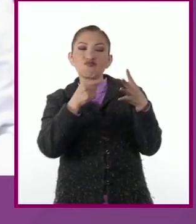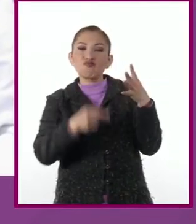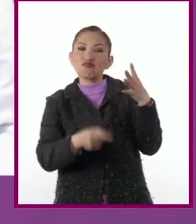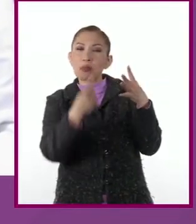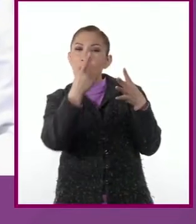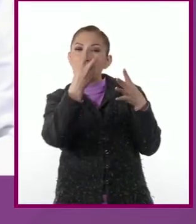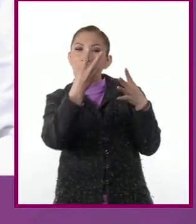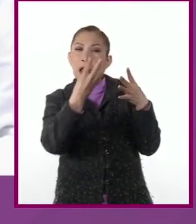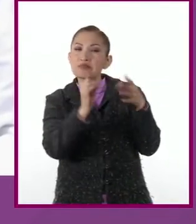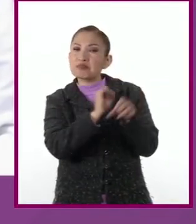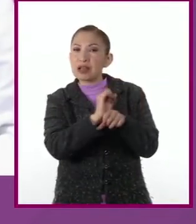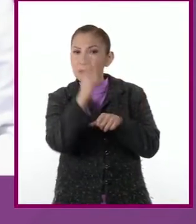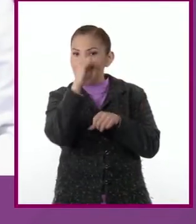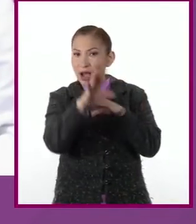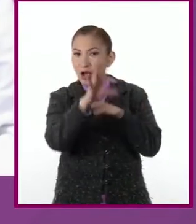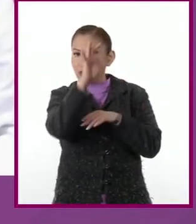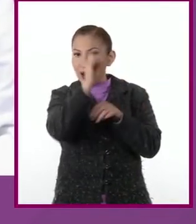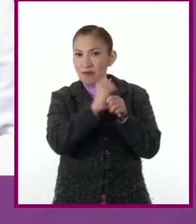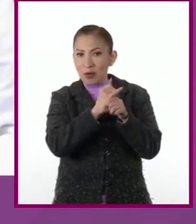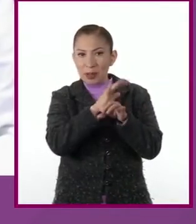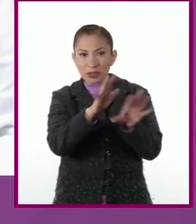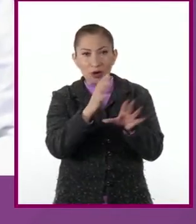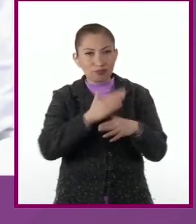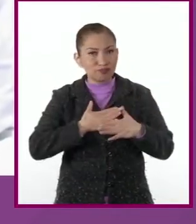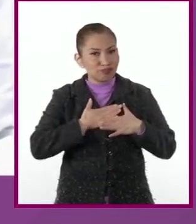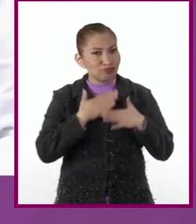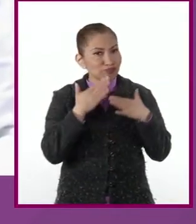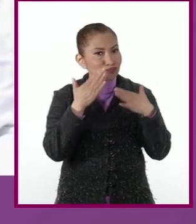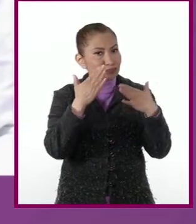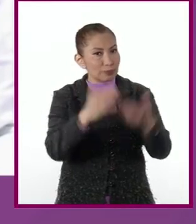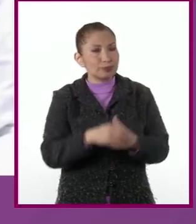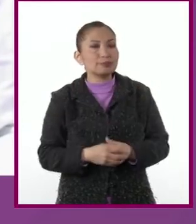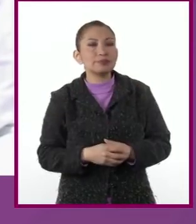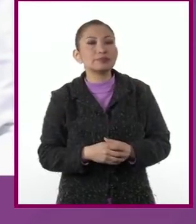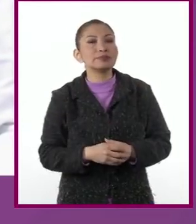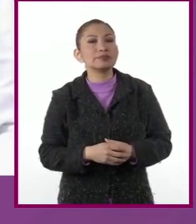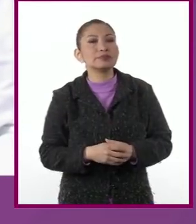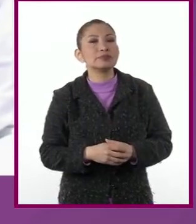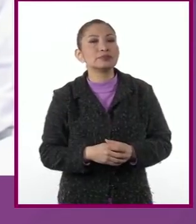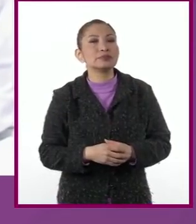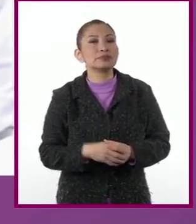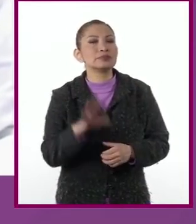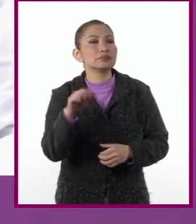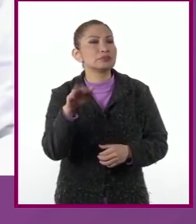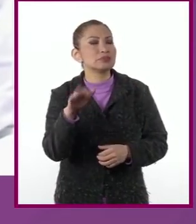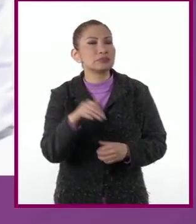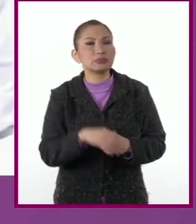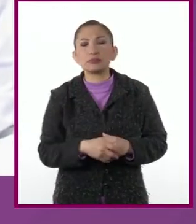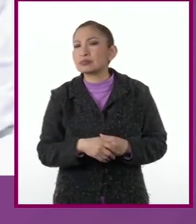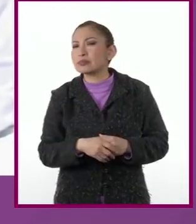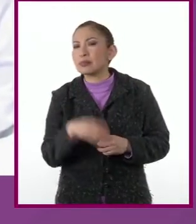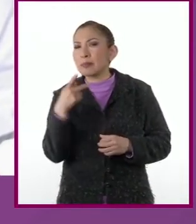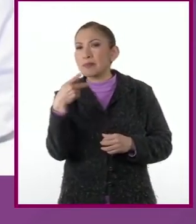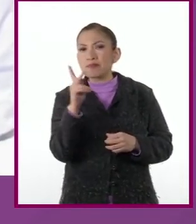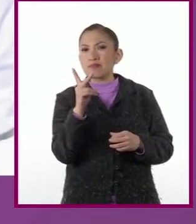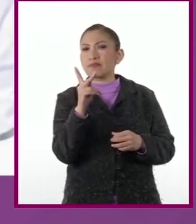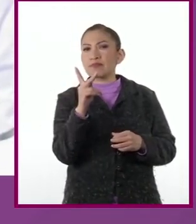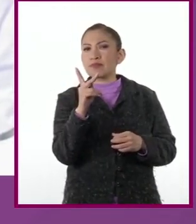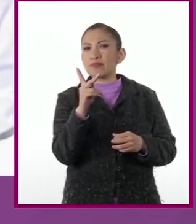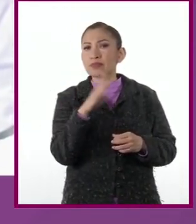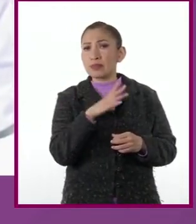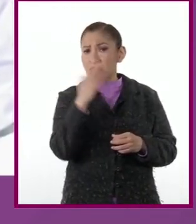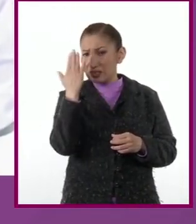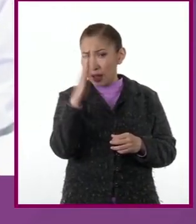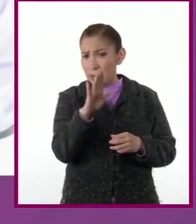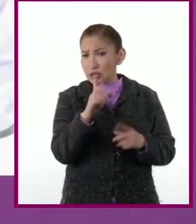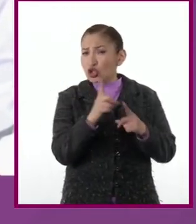sencillos para encontrar información confiable. Oigan, ¿pero alguien